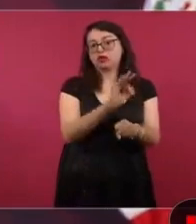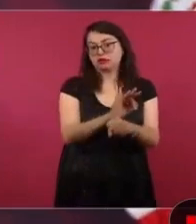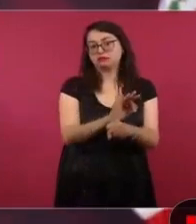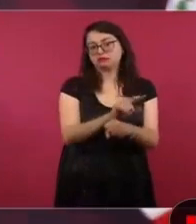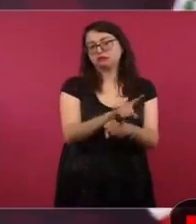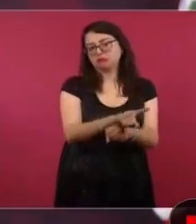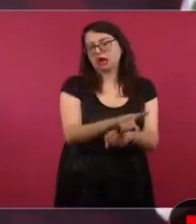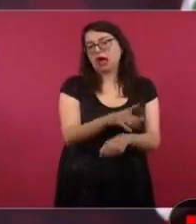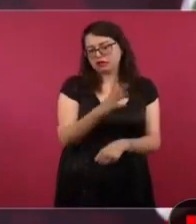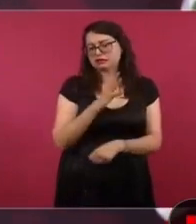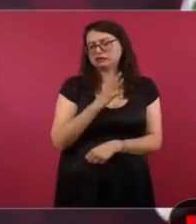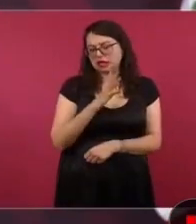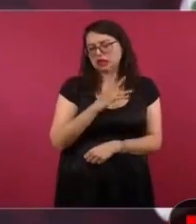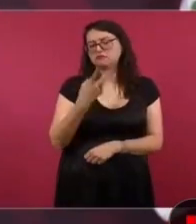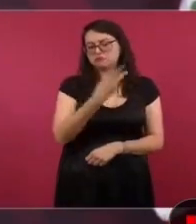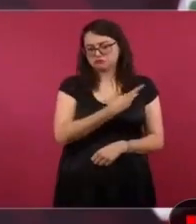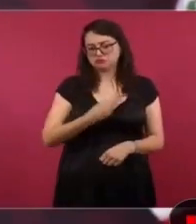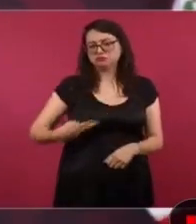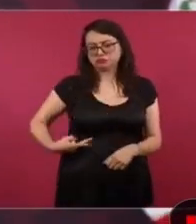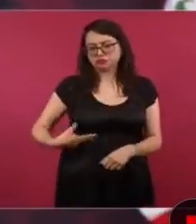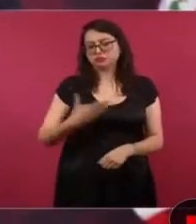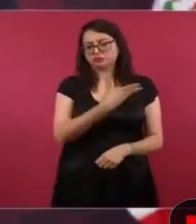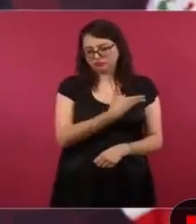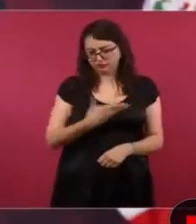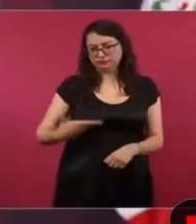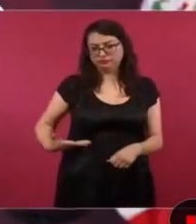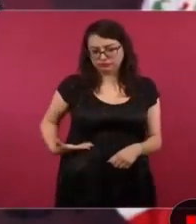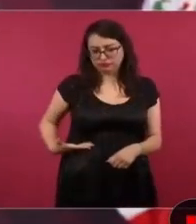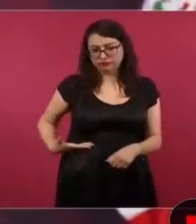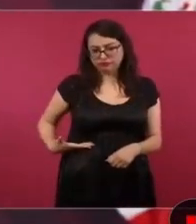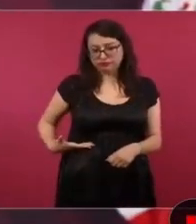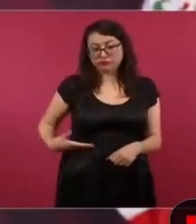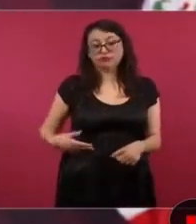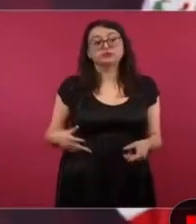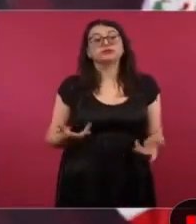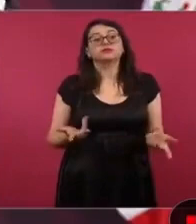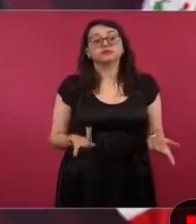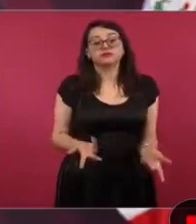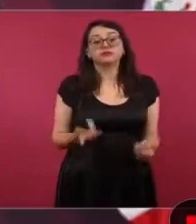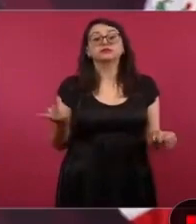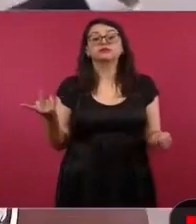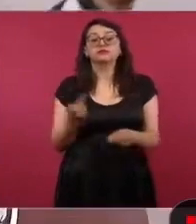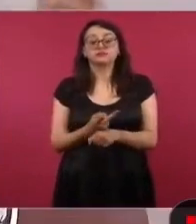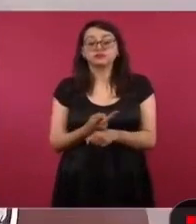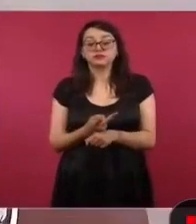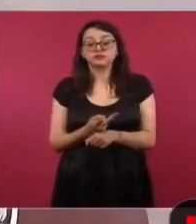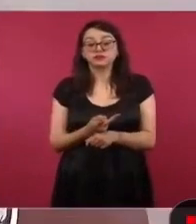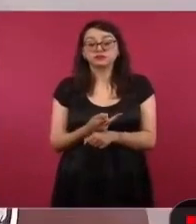Entonces, ¿qué quería el gobierno de Ecuador?